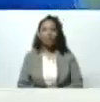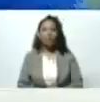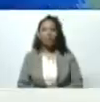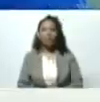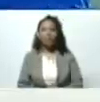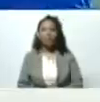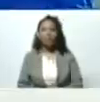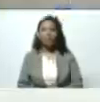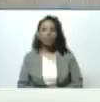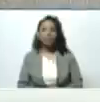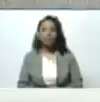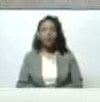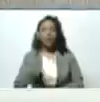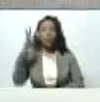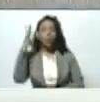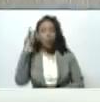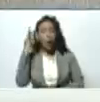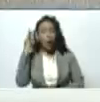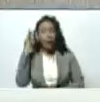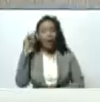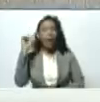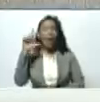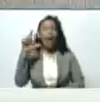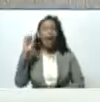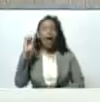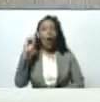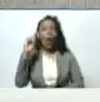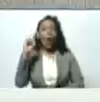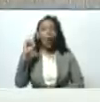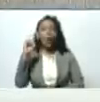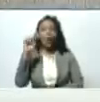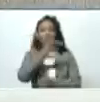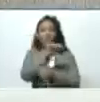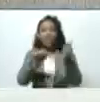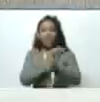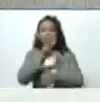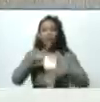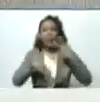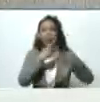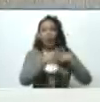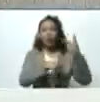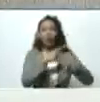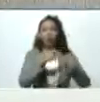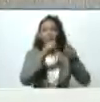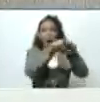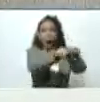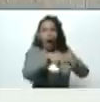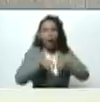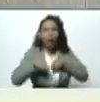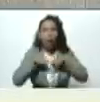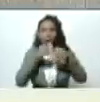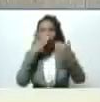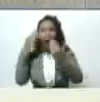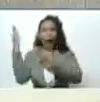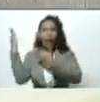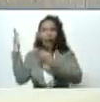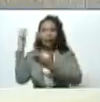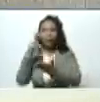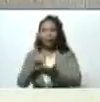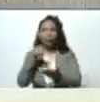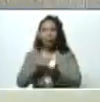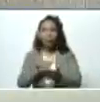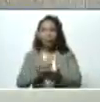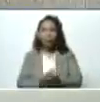y de Tibisay León viceministra de producción agrícola allí están precisamente